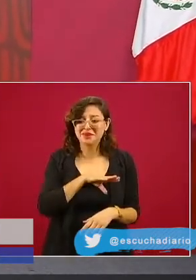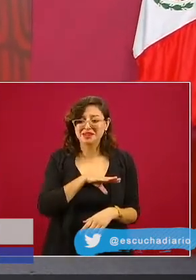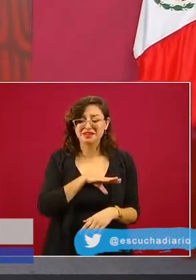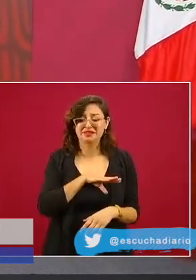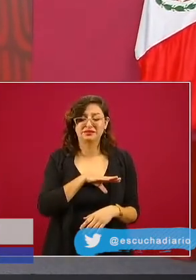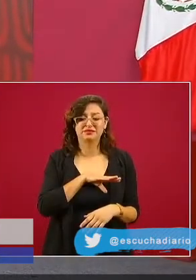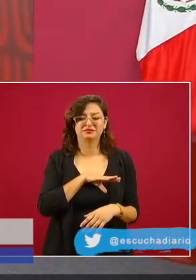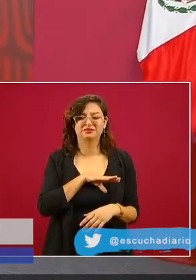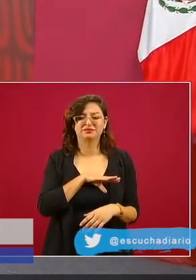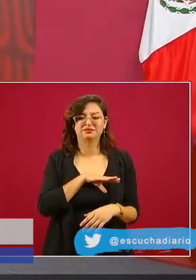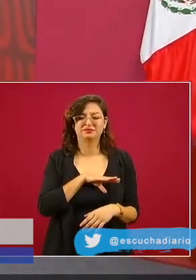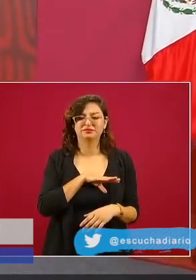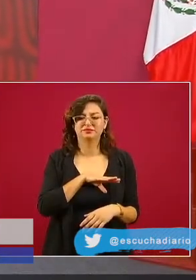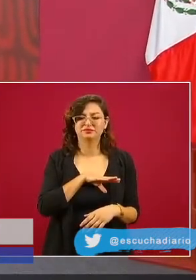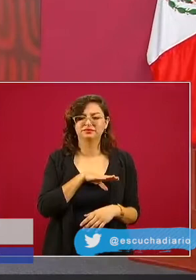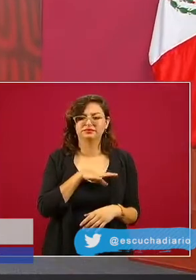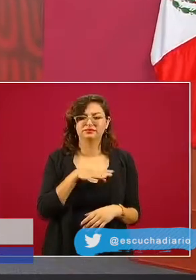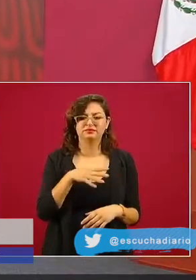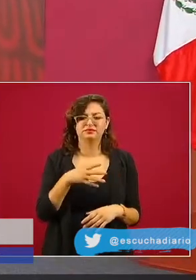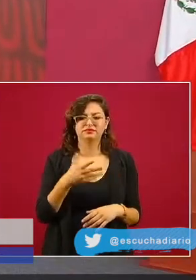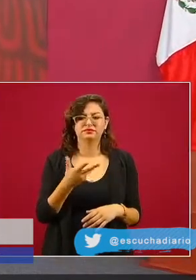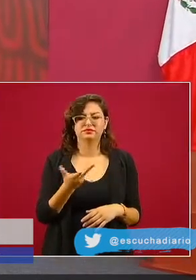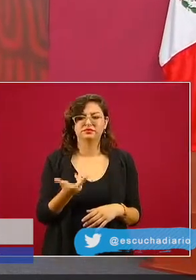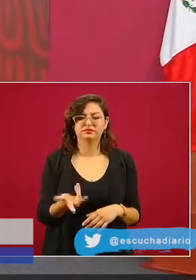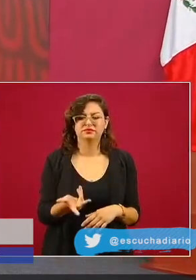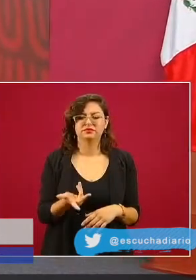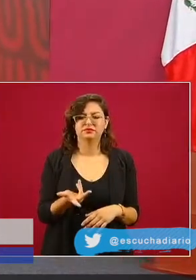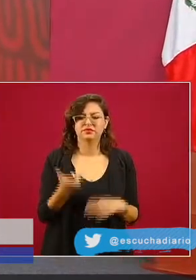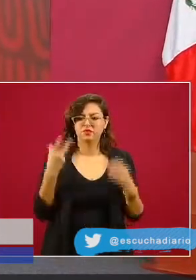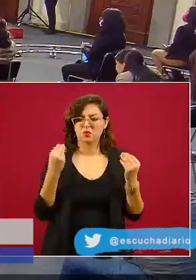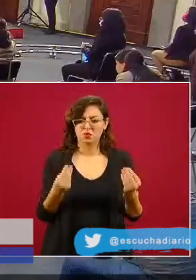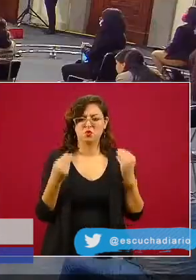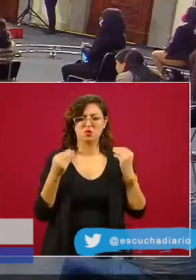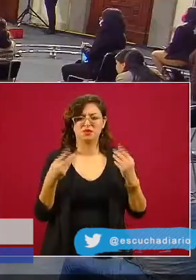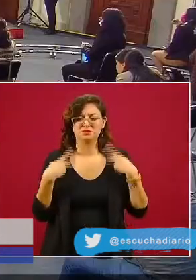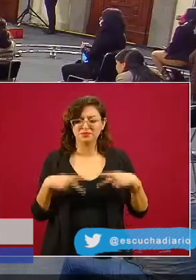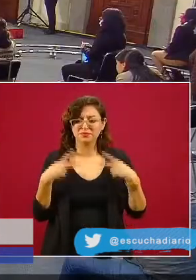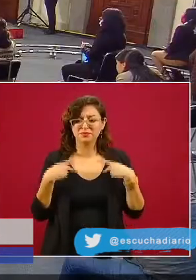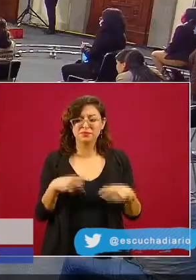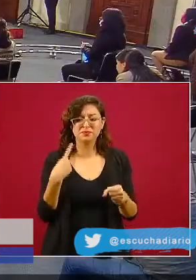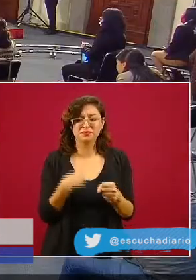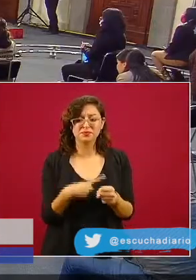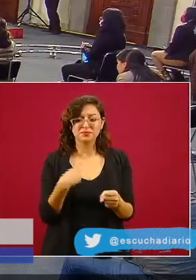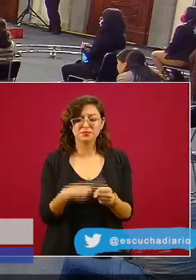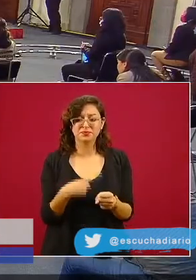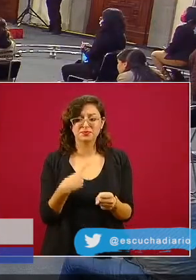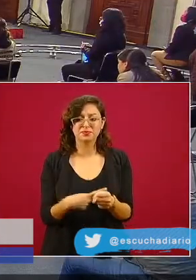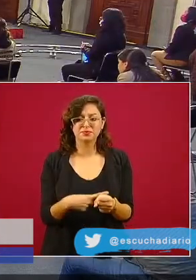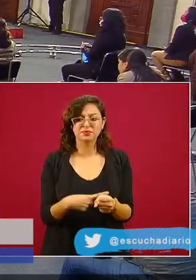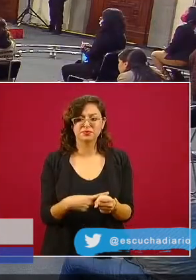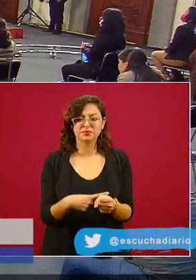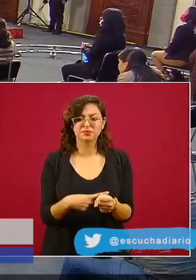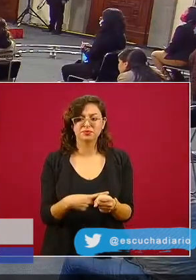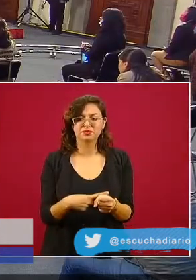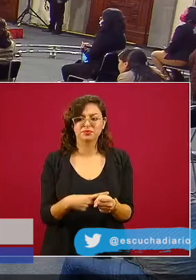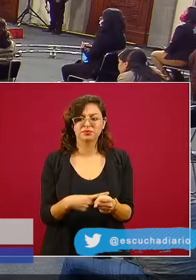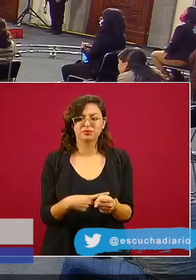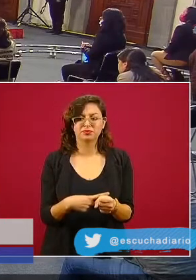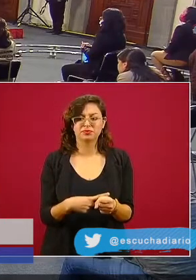con niveles altos de enfermedad por